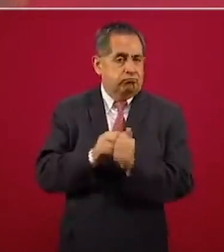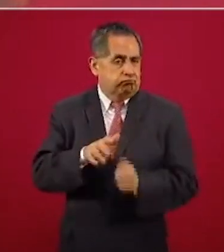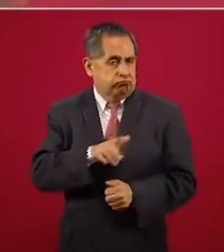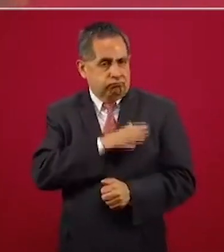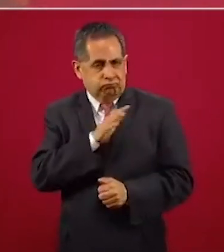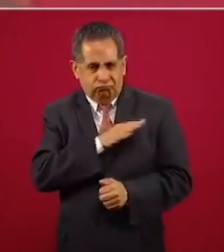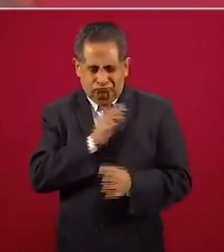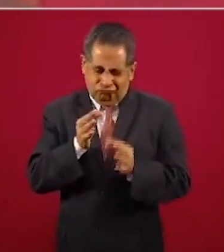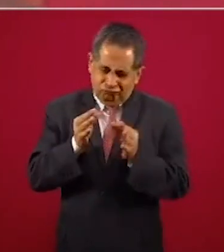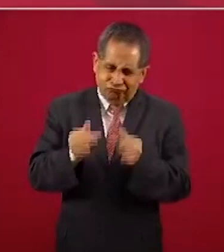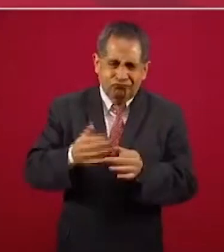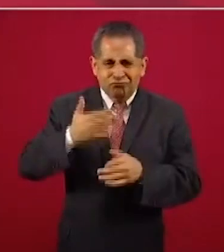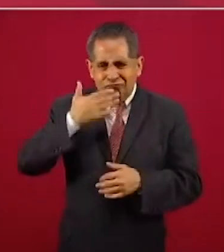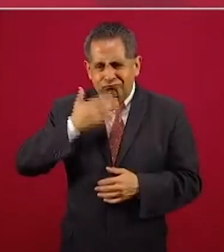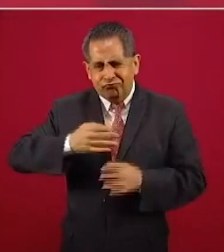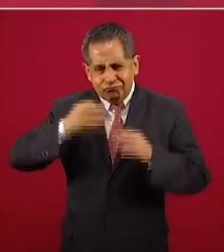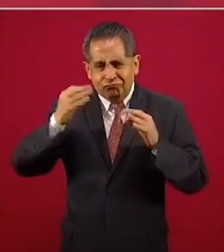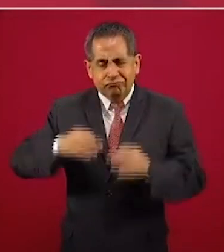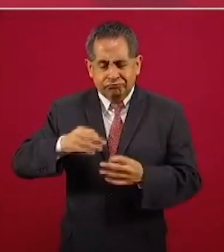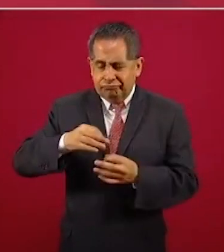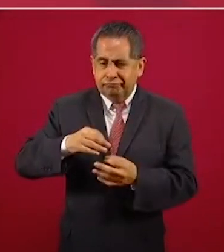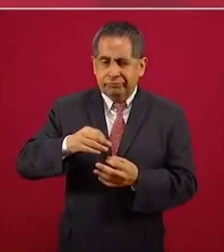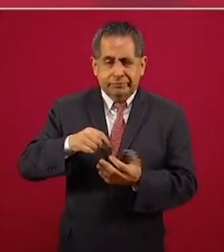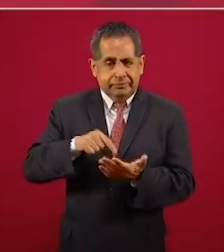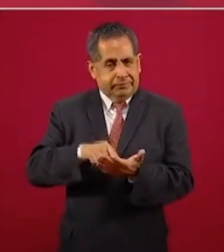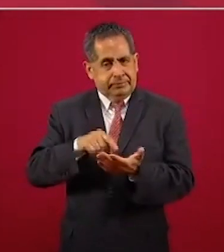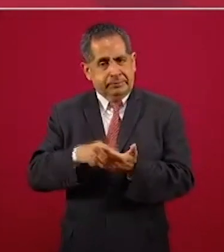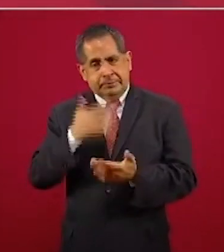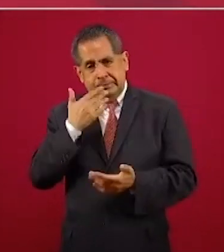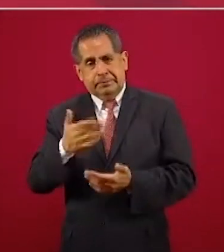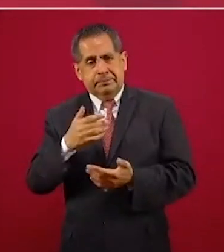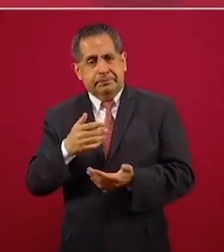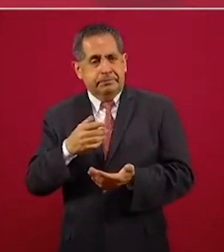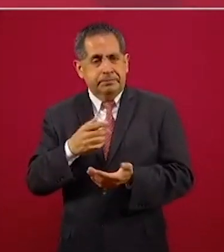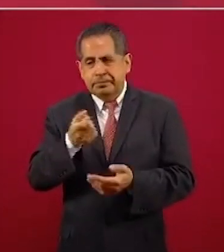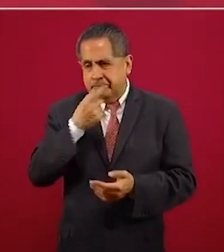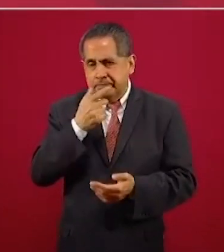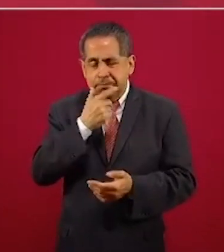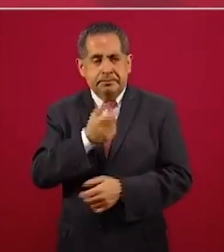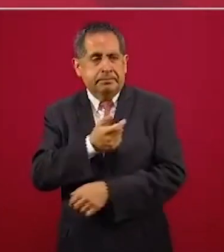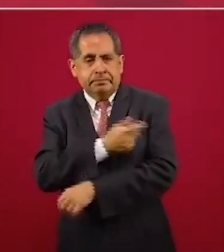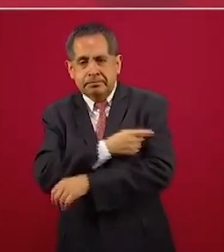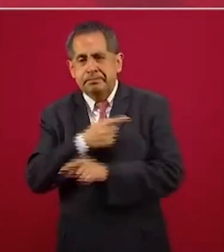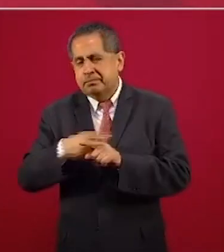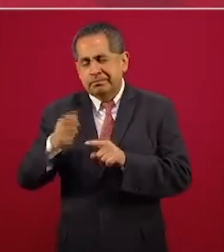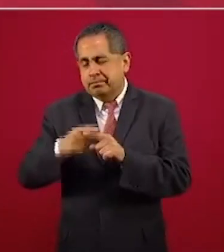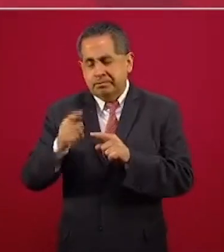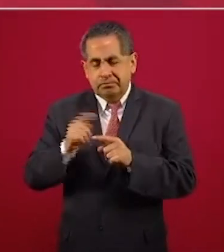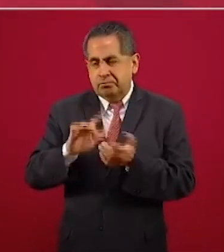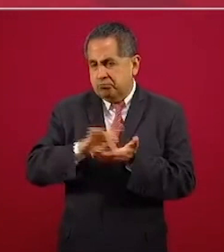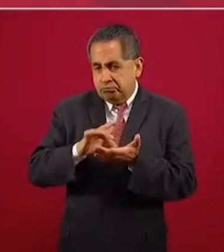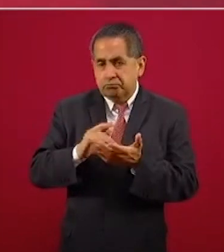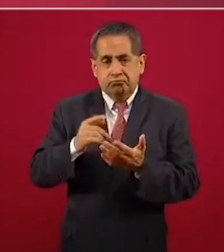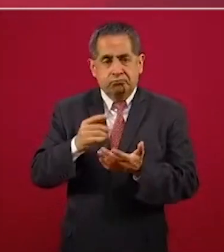necesaria, a buen precio